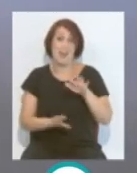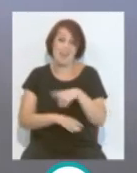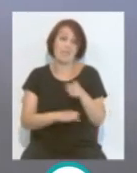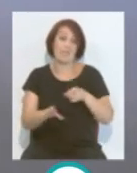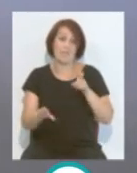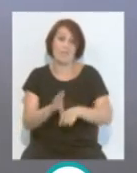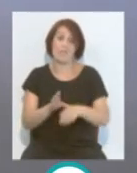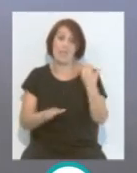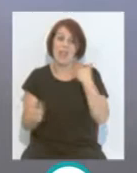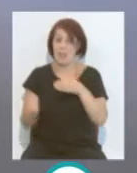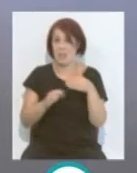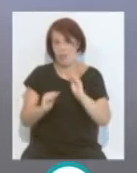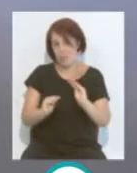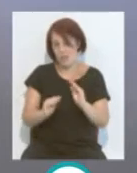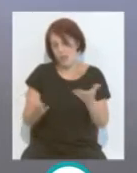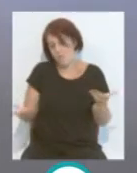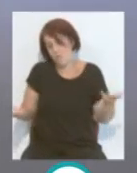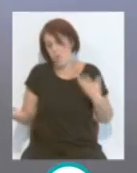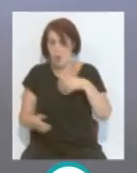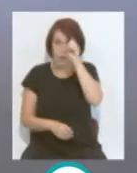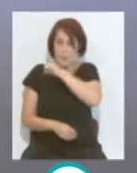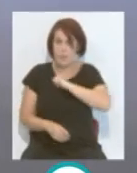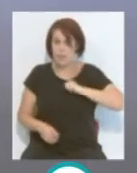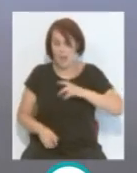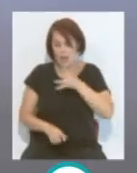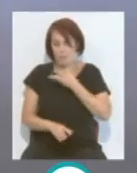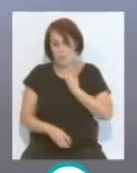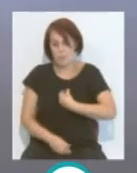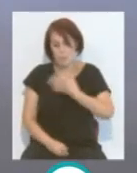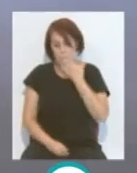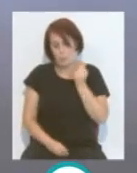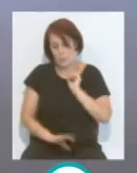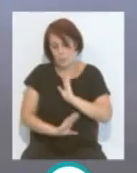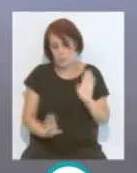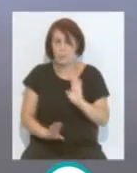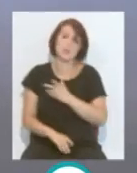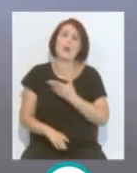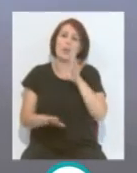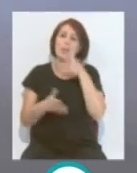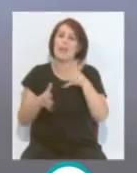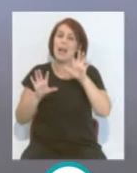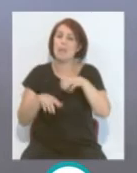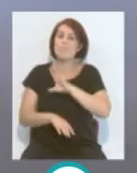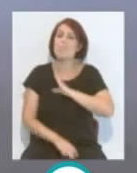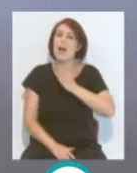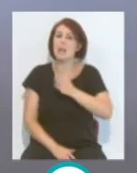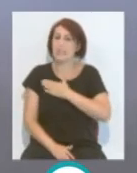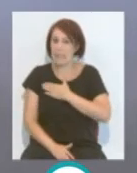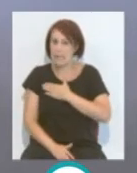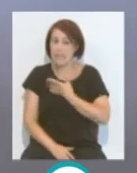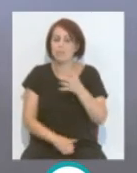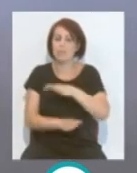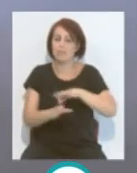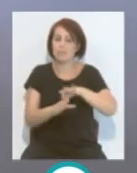en aquellas etapas formativas. Pero es una opinión personal que de momento nos vamos a reservar. Nos centramos en la actualidad del Cádiz. Mañana es el